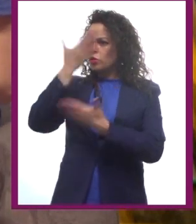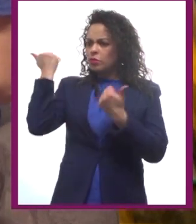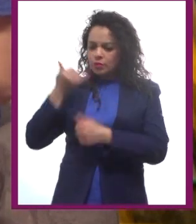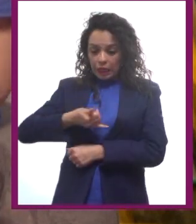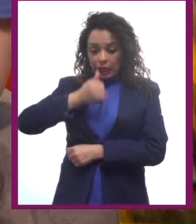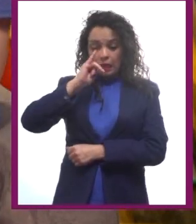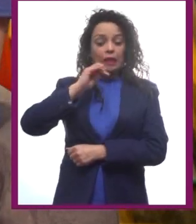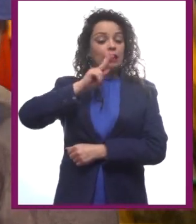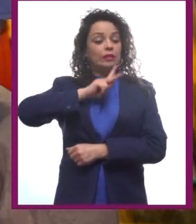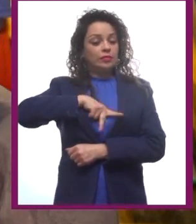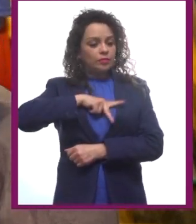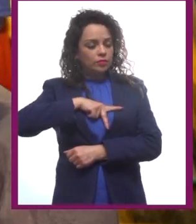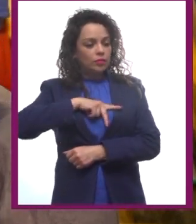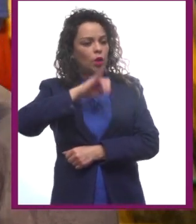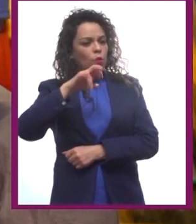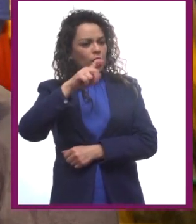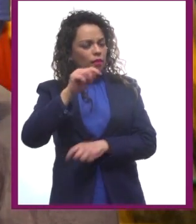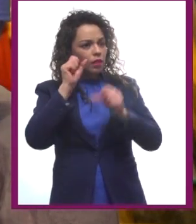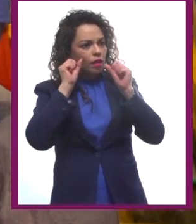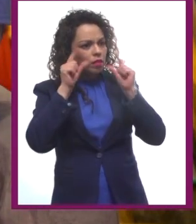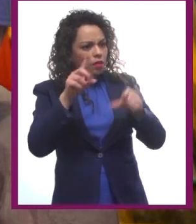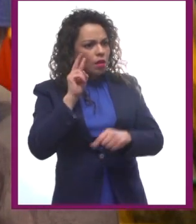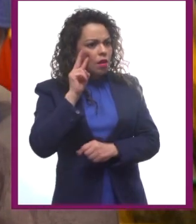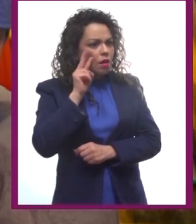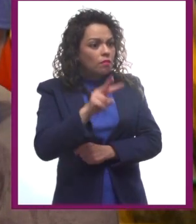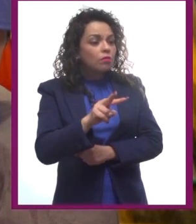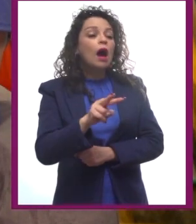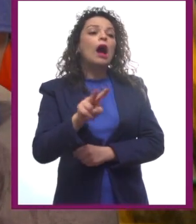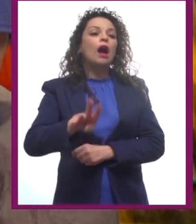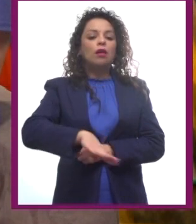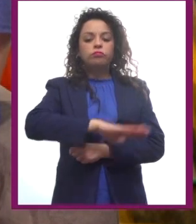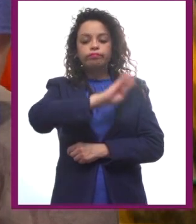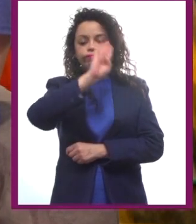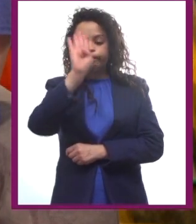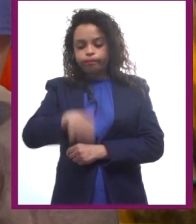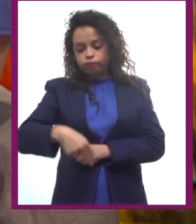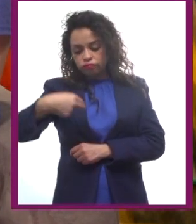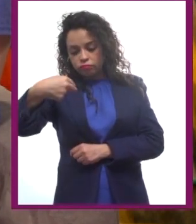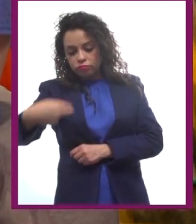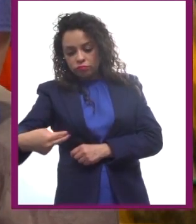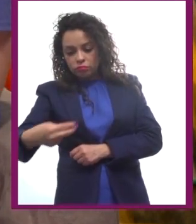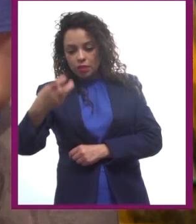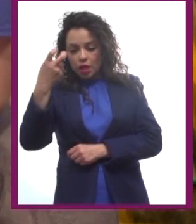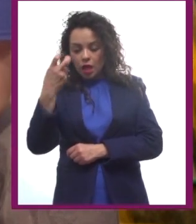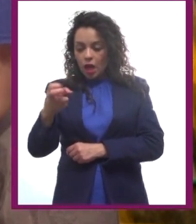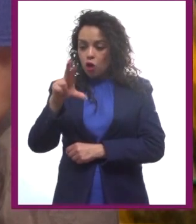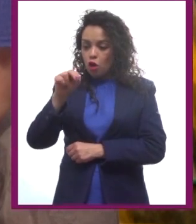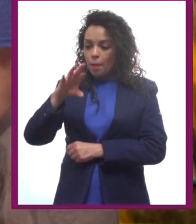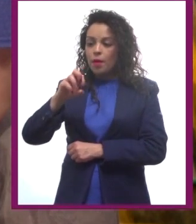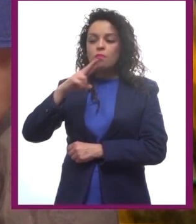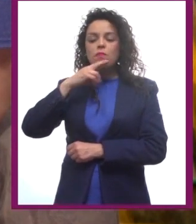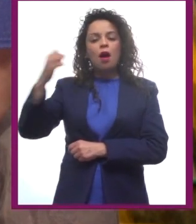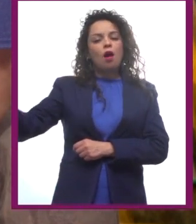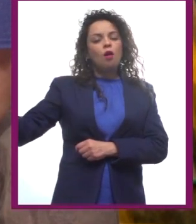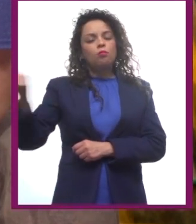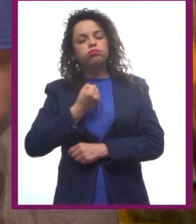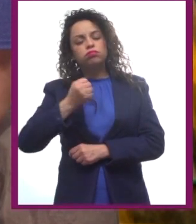despierta, encuentra a Romeo muerto a su lado, así que toma la daga de Romeo y termina con su vida.